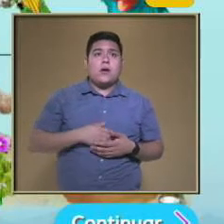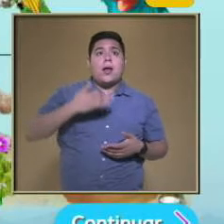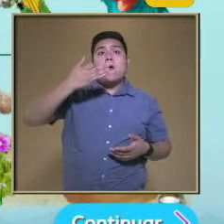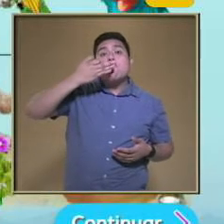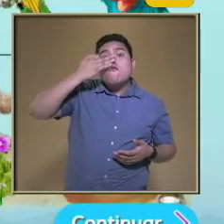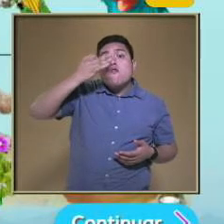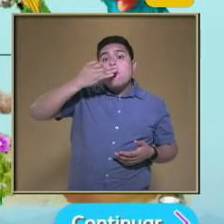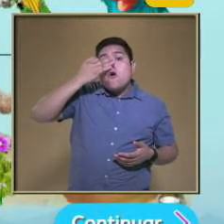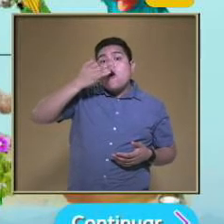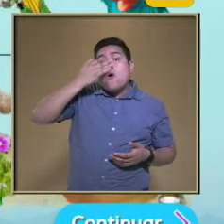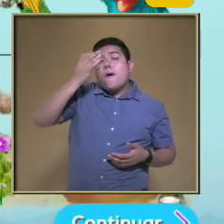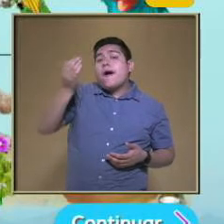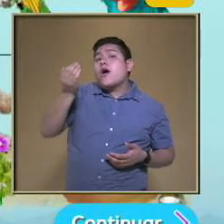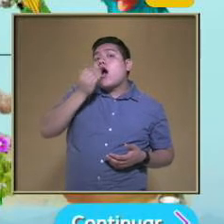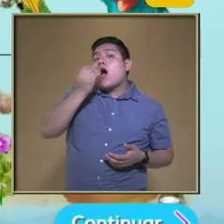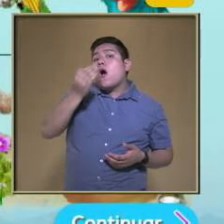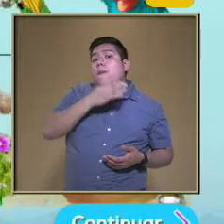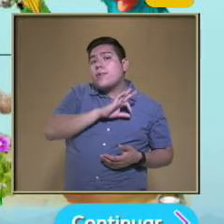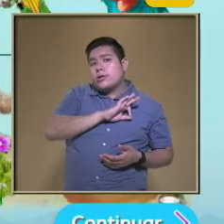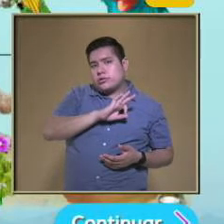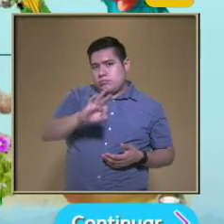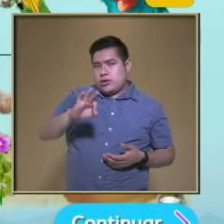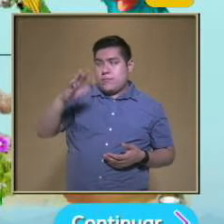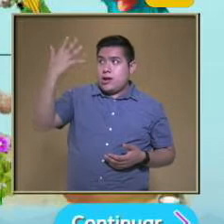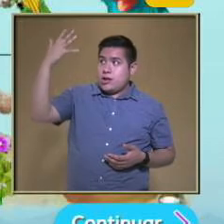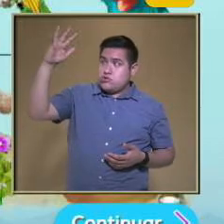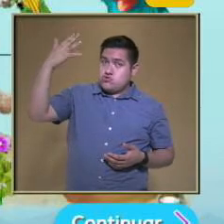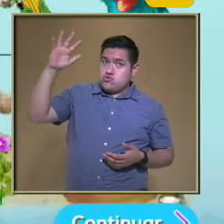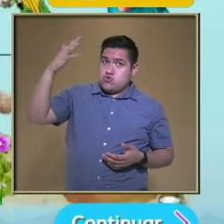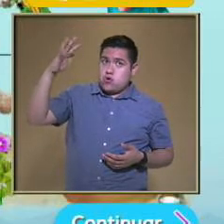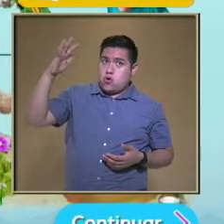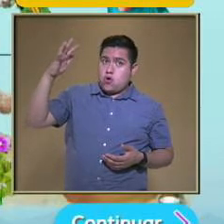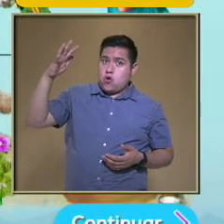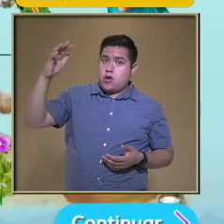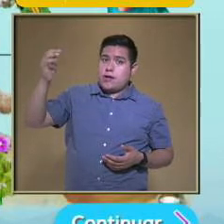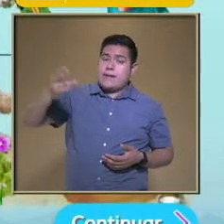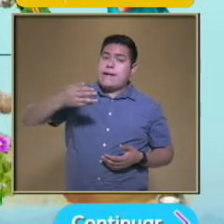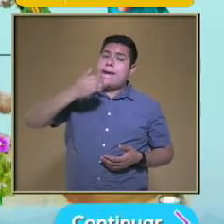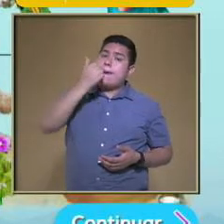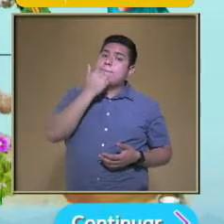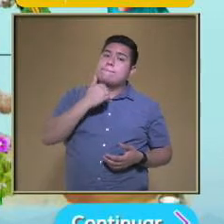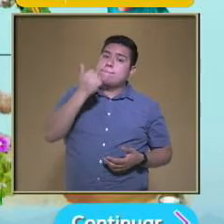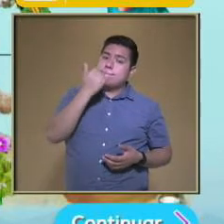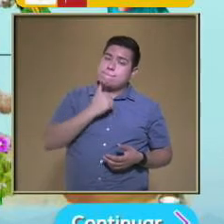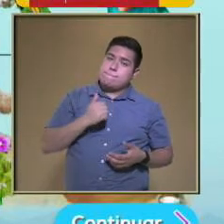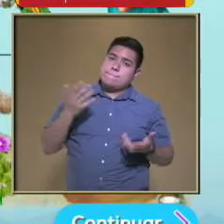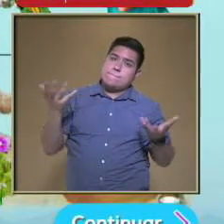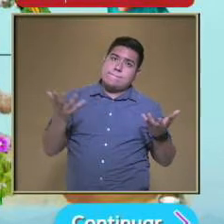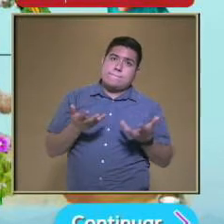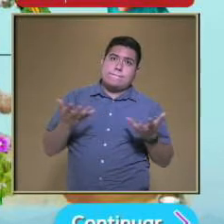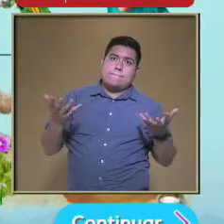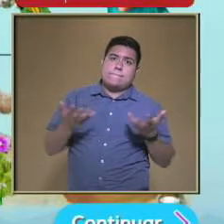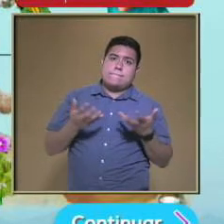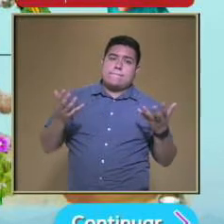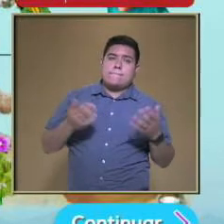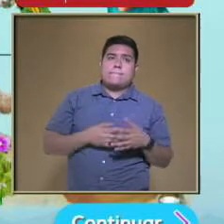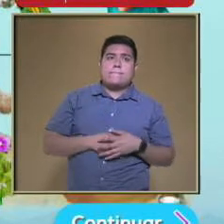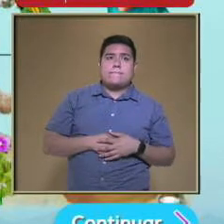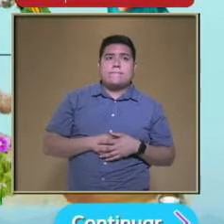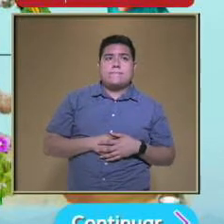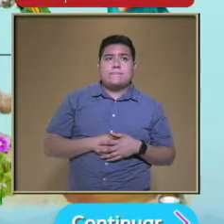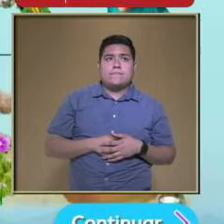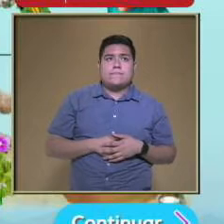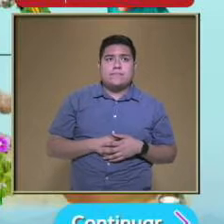comestible Para utilizar La energía del sol Para producir glucosa Que es el tipo De azúcar Más sencillo? Bueno